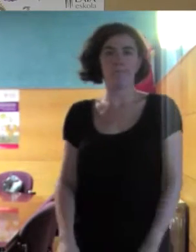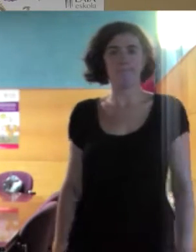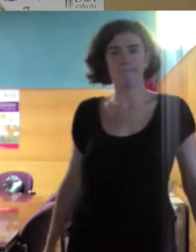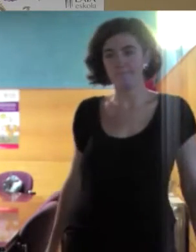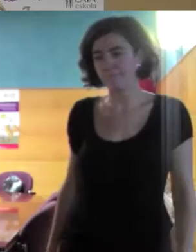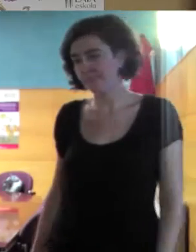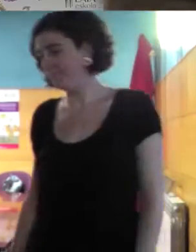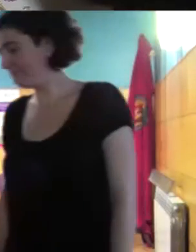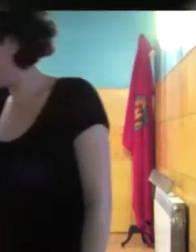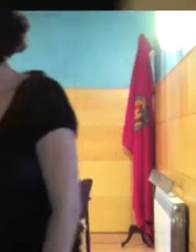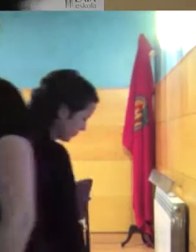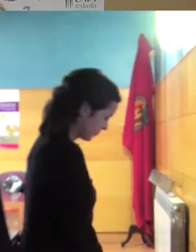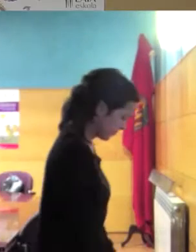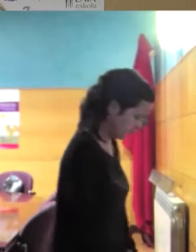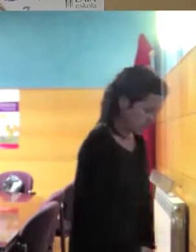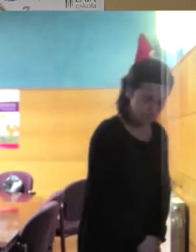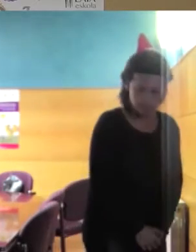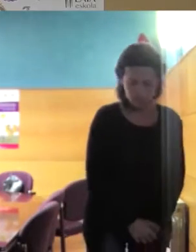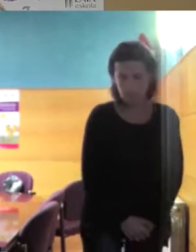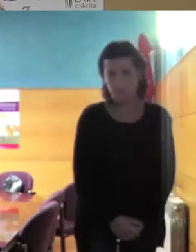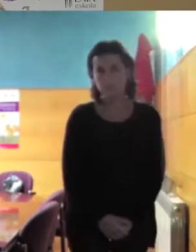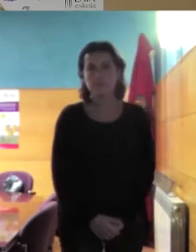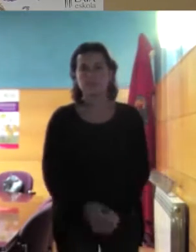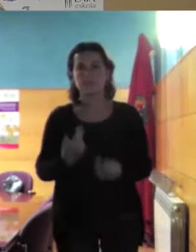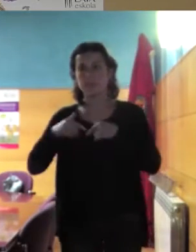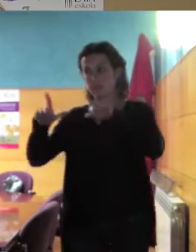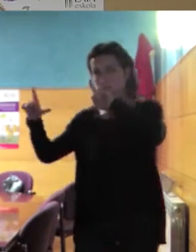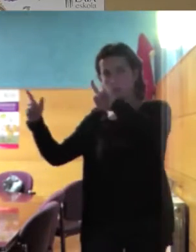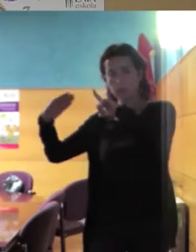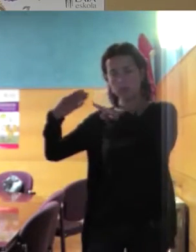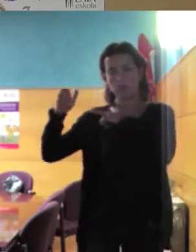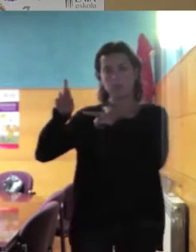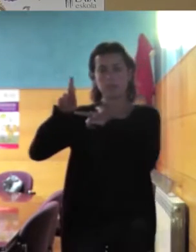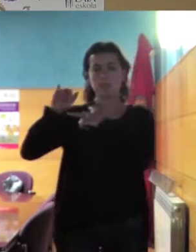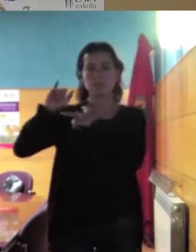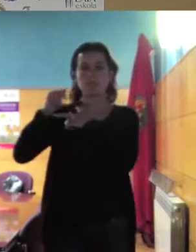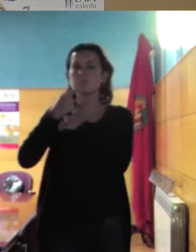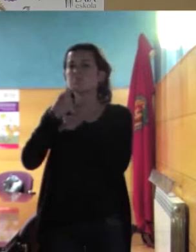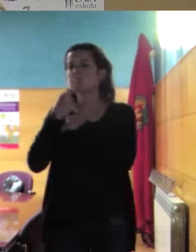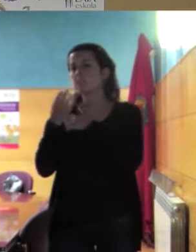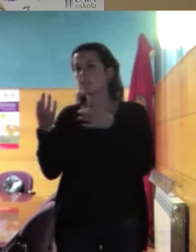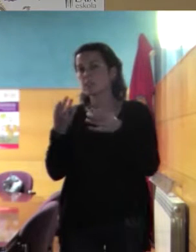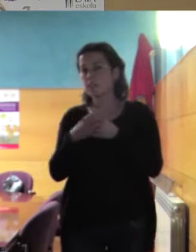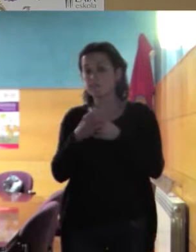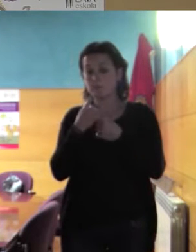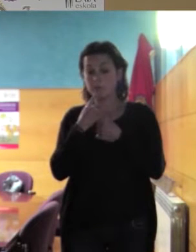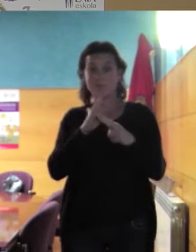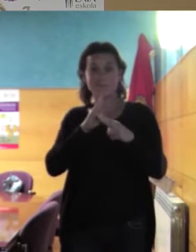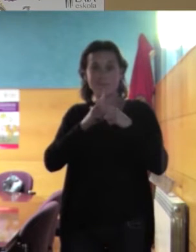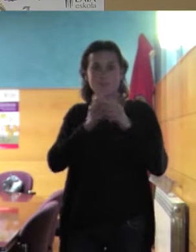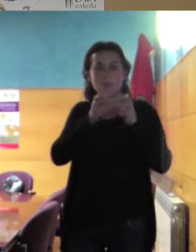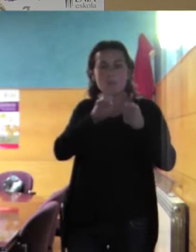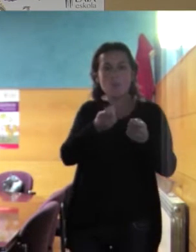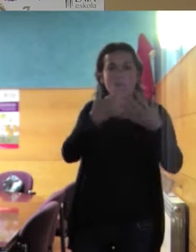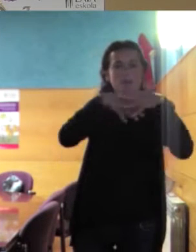De manera que, en este cuadro de Berry lo que tenemos es que decimos integración, pero